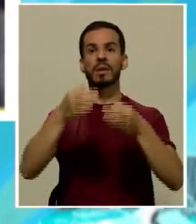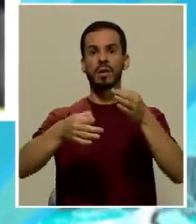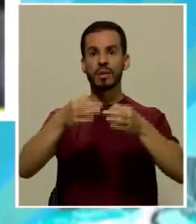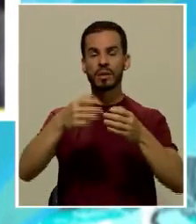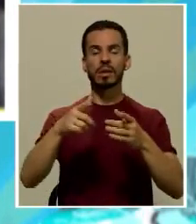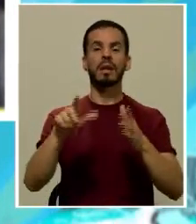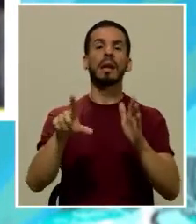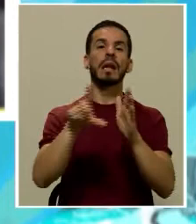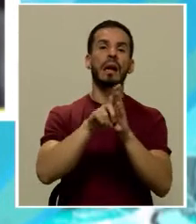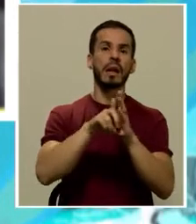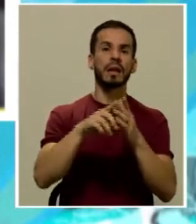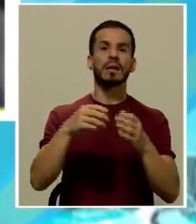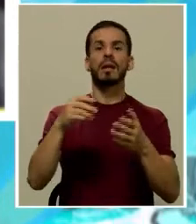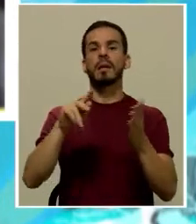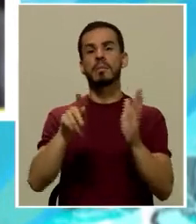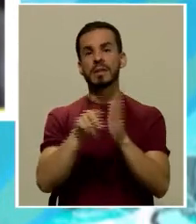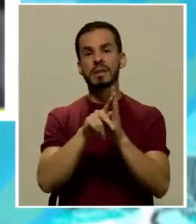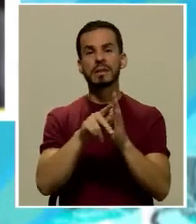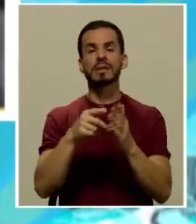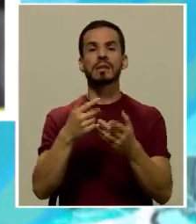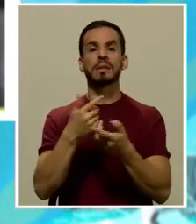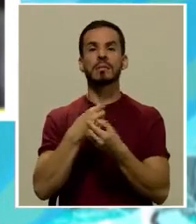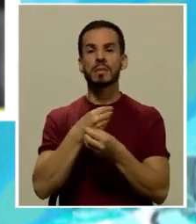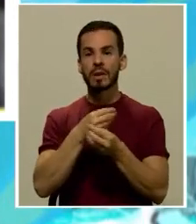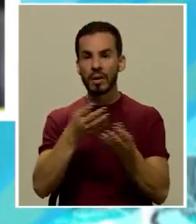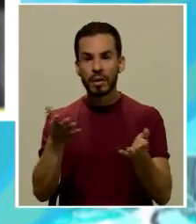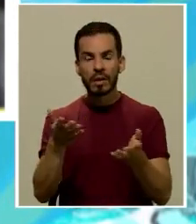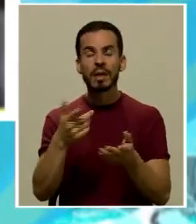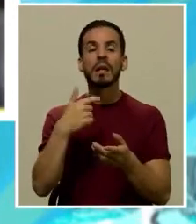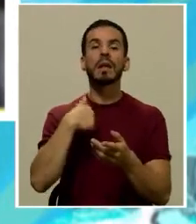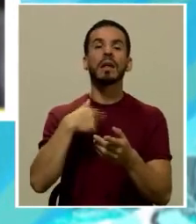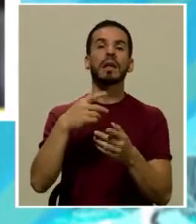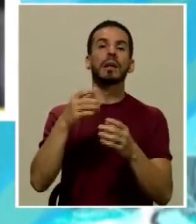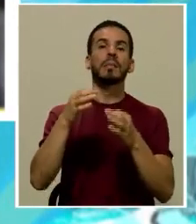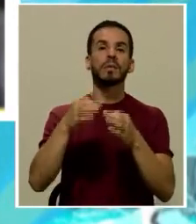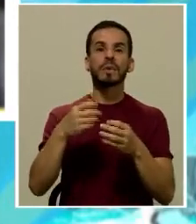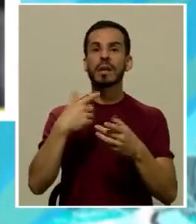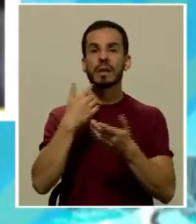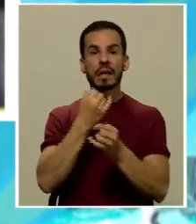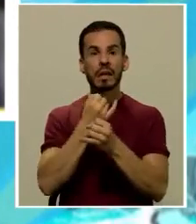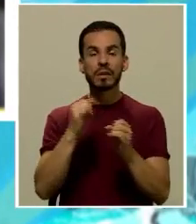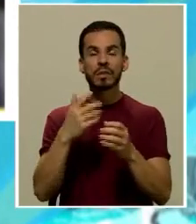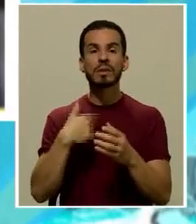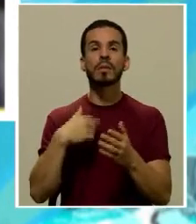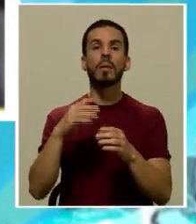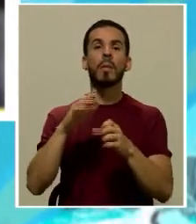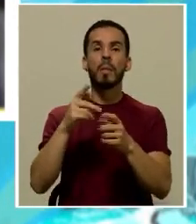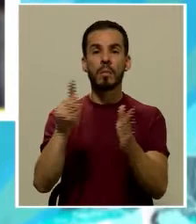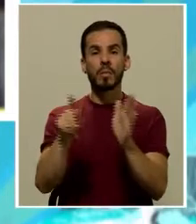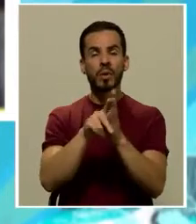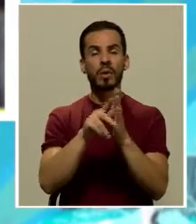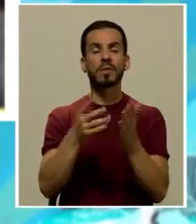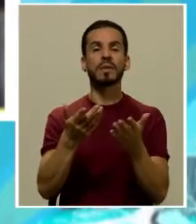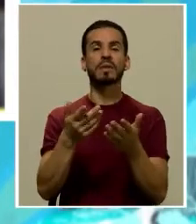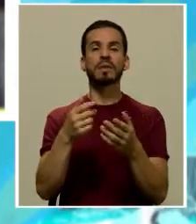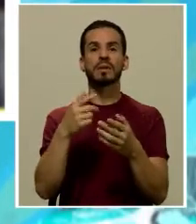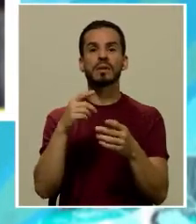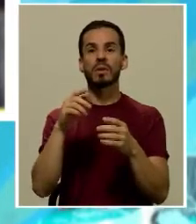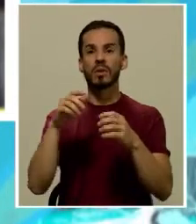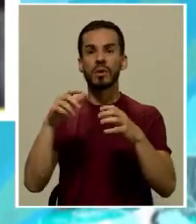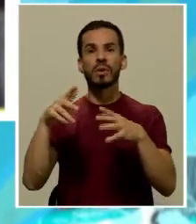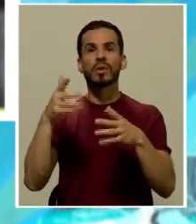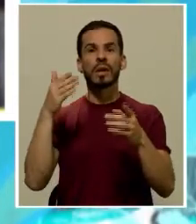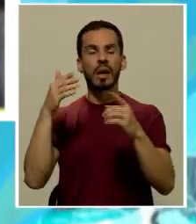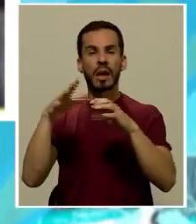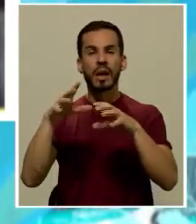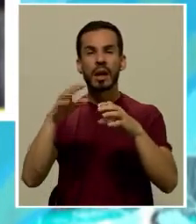principio de legalidad, el principio de culpabilidad, la presunción de inocencia, el derecho de defensa, la prohibición de la tortura,